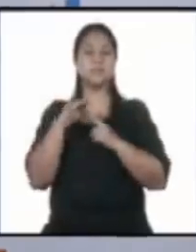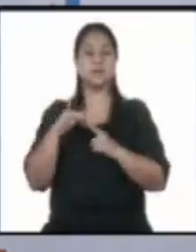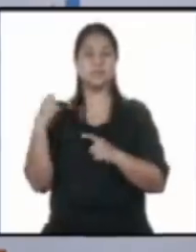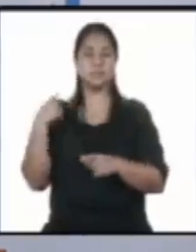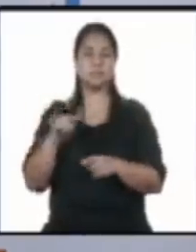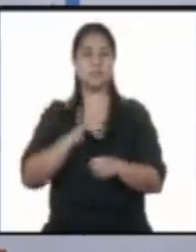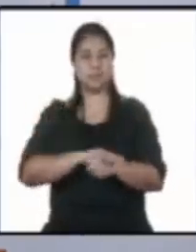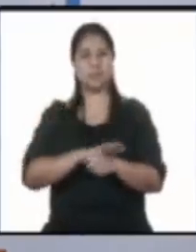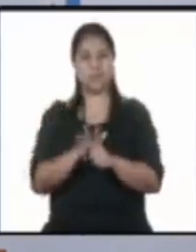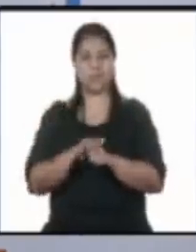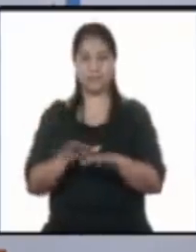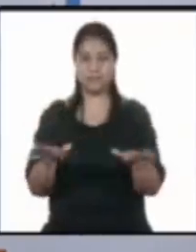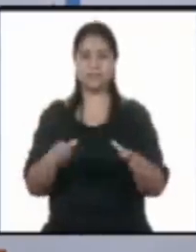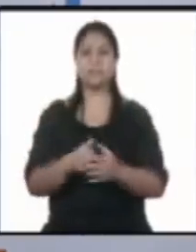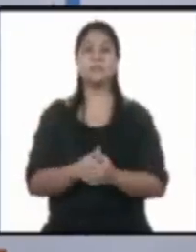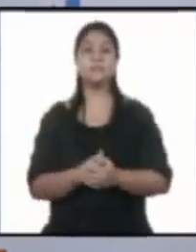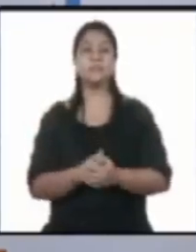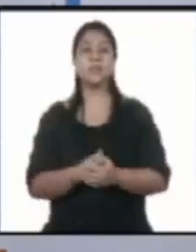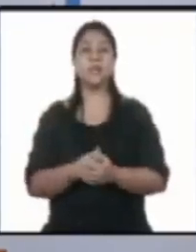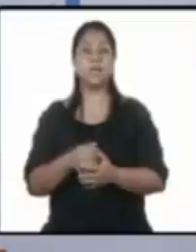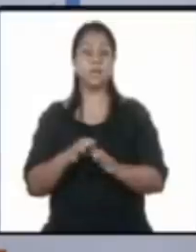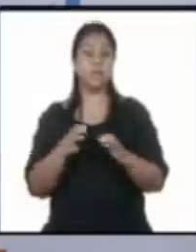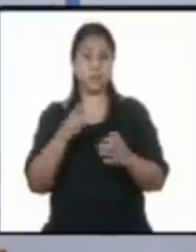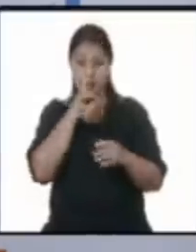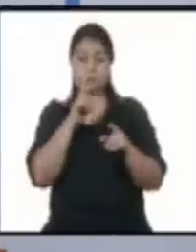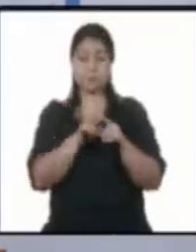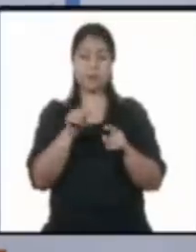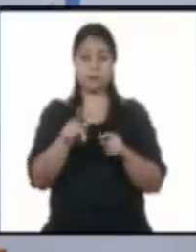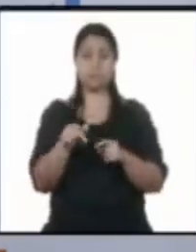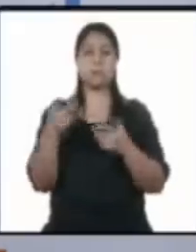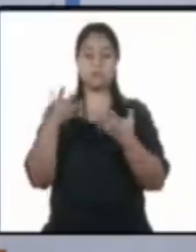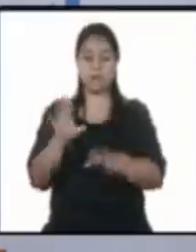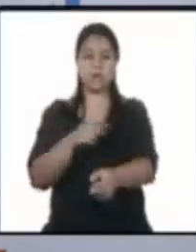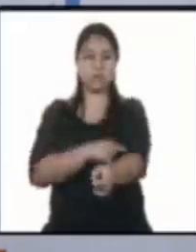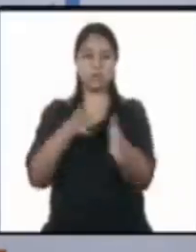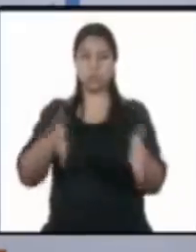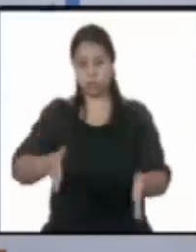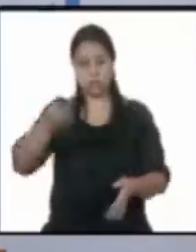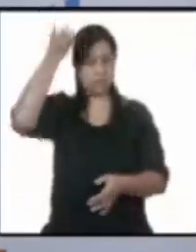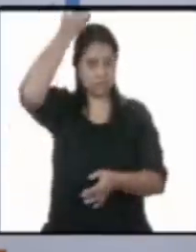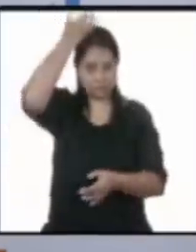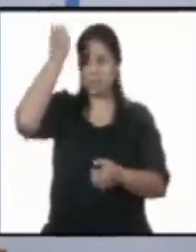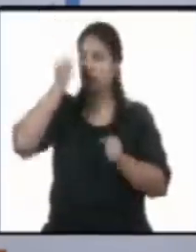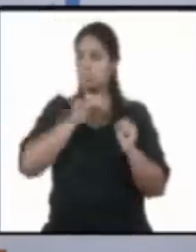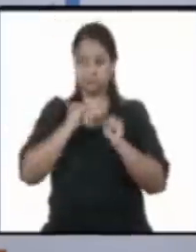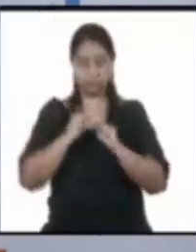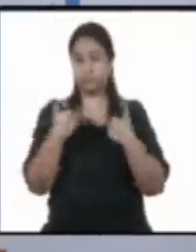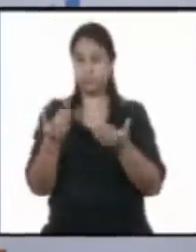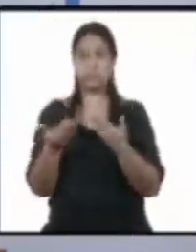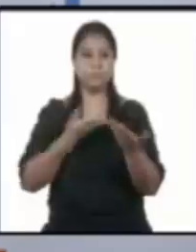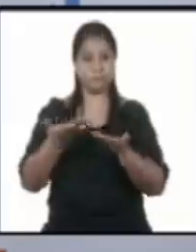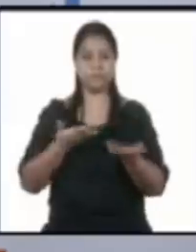únicamente COVID-19, siendo también atendidos por todo el personal de salud que está asignado a estos